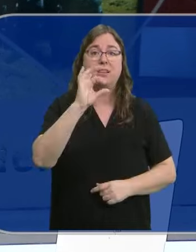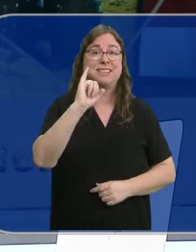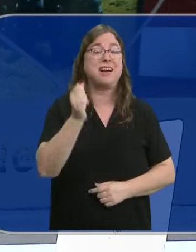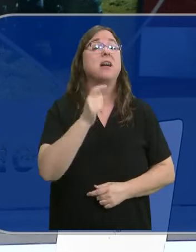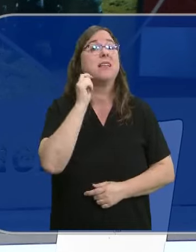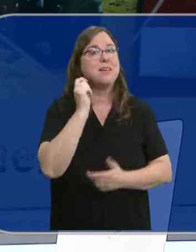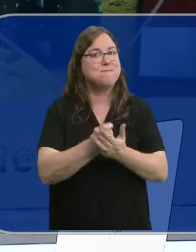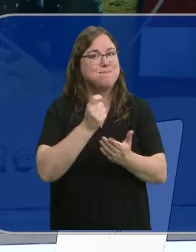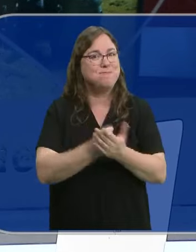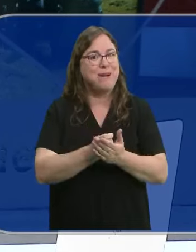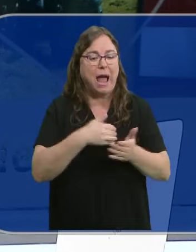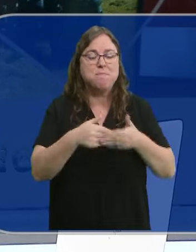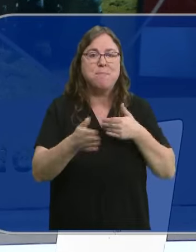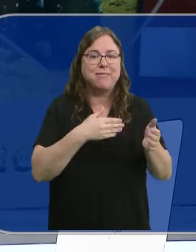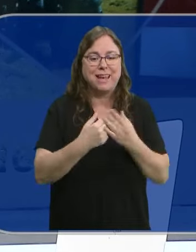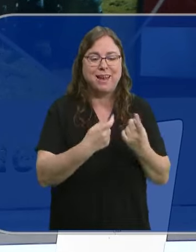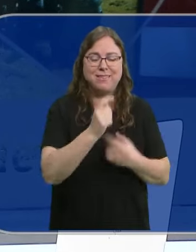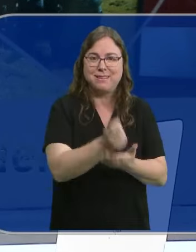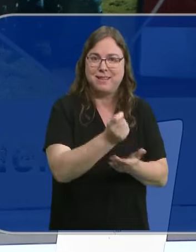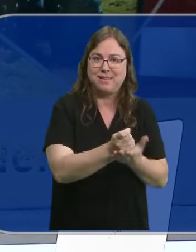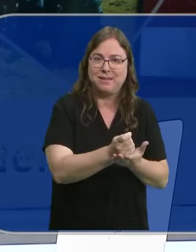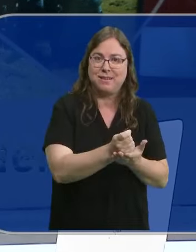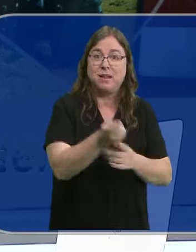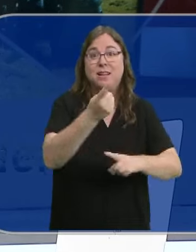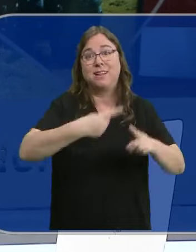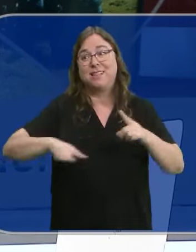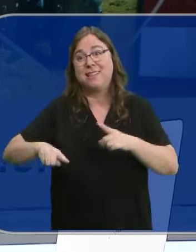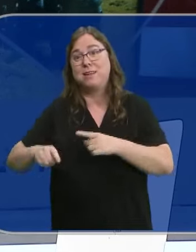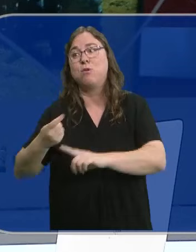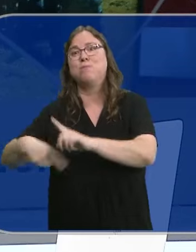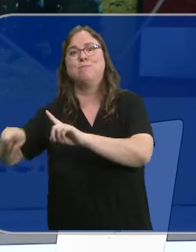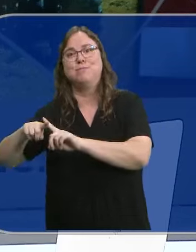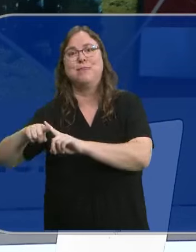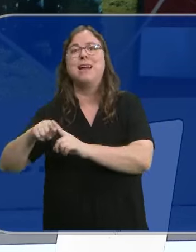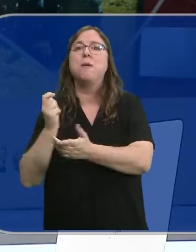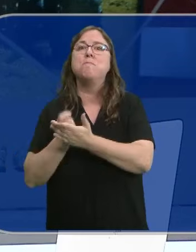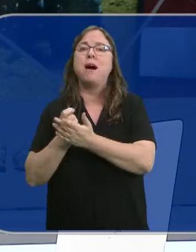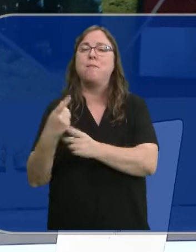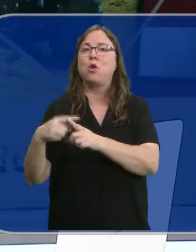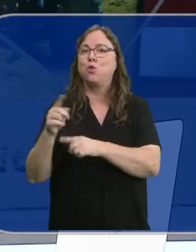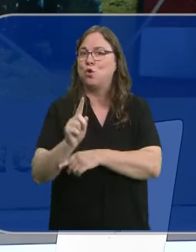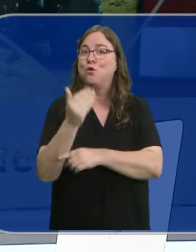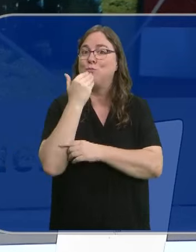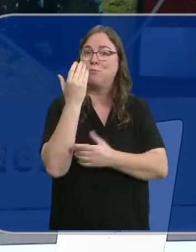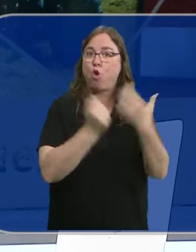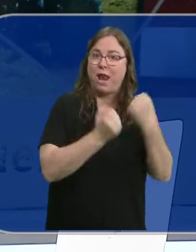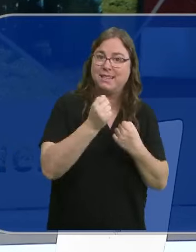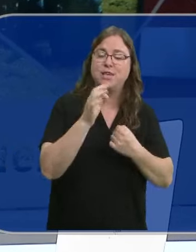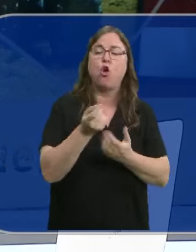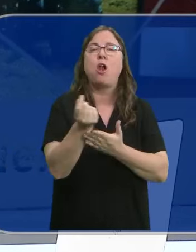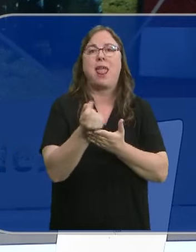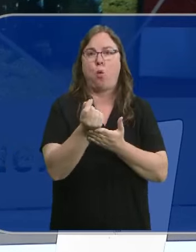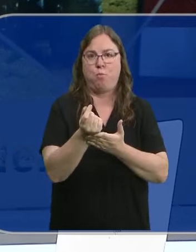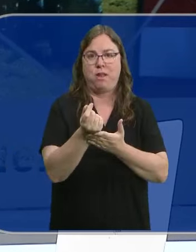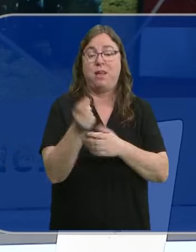de ellos pagan este impuesto en los materiales que necesitan para producir, pero que luego no lo pueden repercutir en el cobro del producto, por ejemplo de la leche o de la